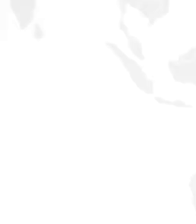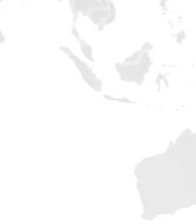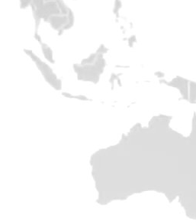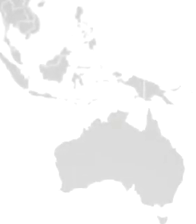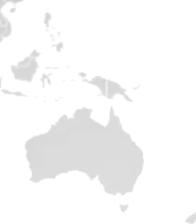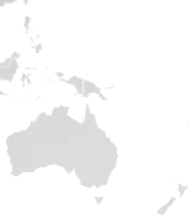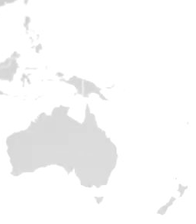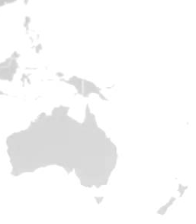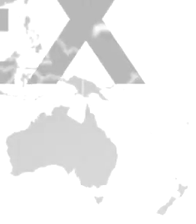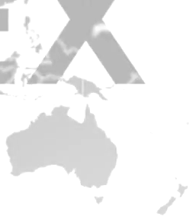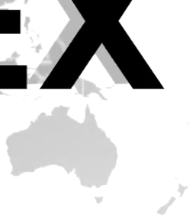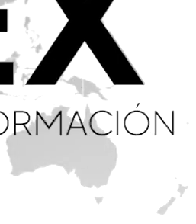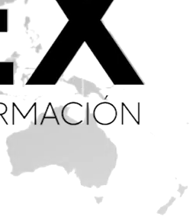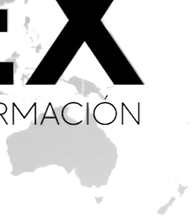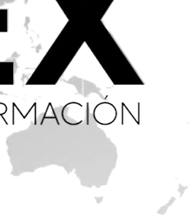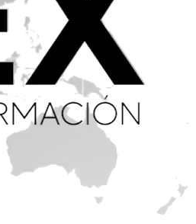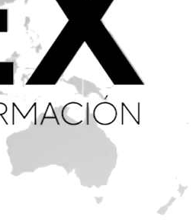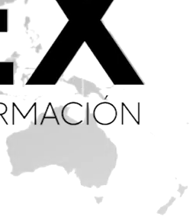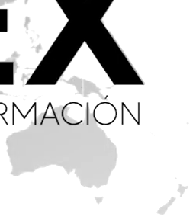Gracias. Gracias.